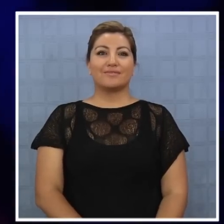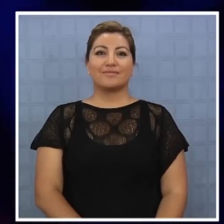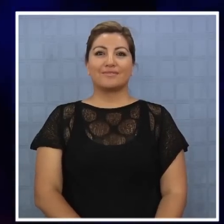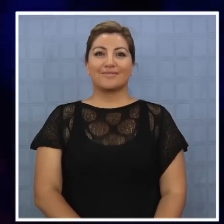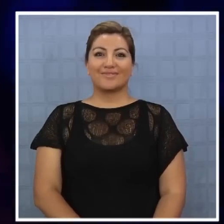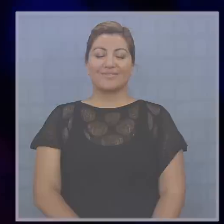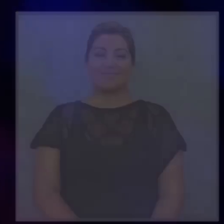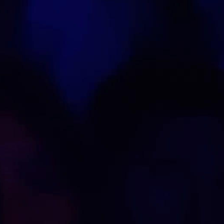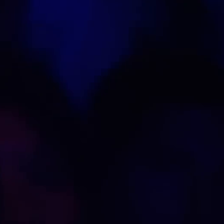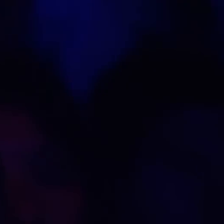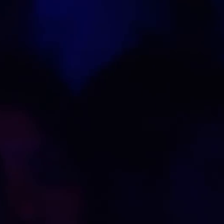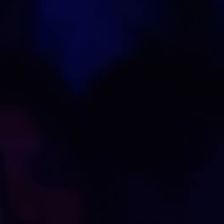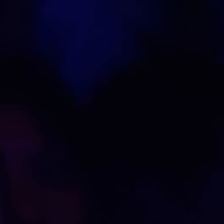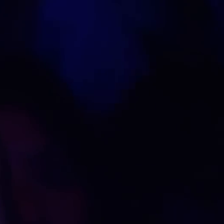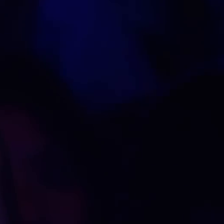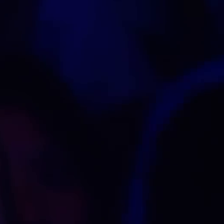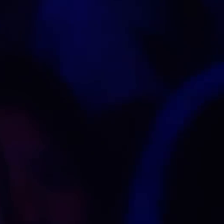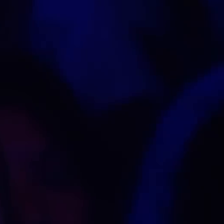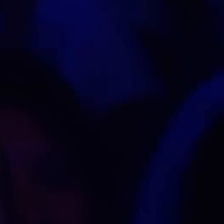OTI.